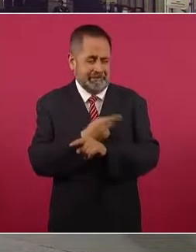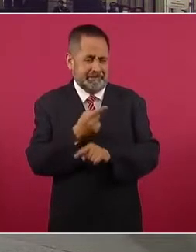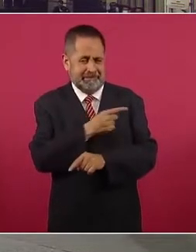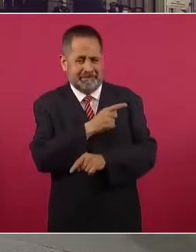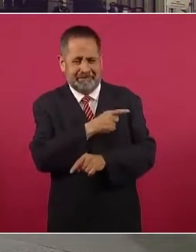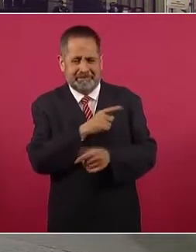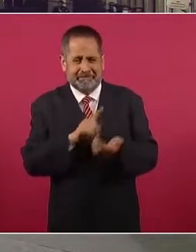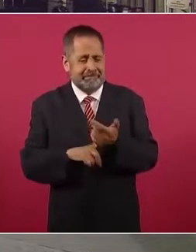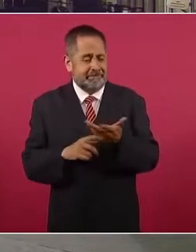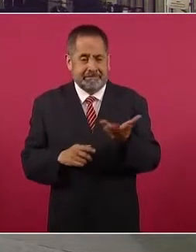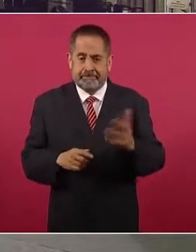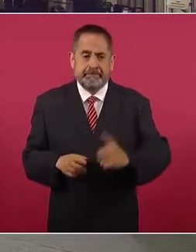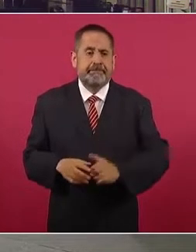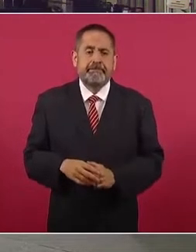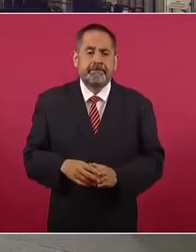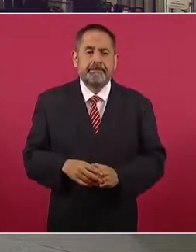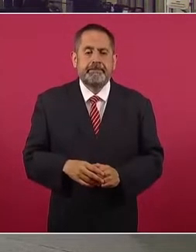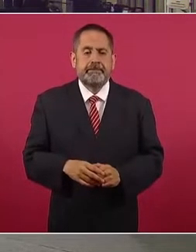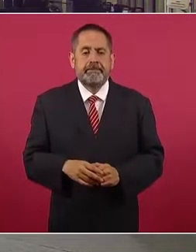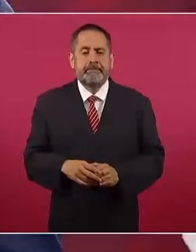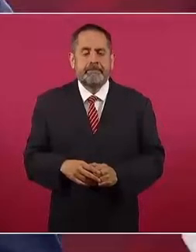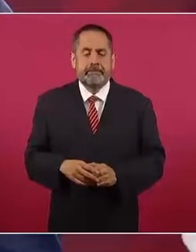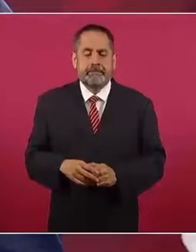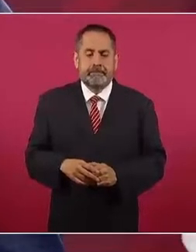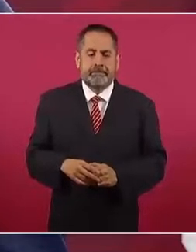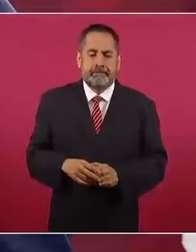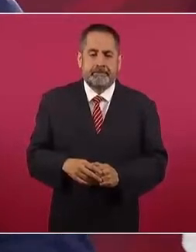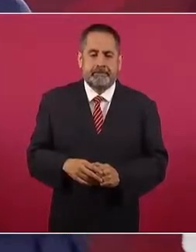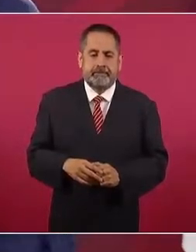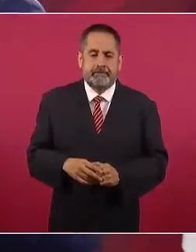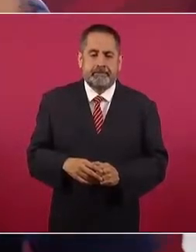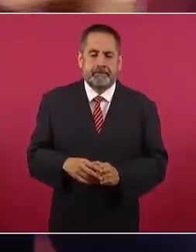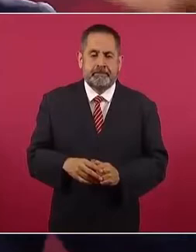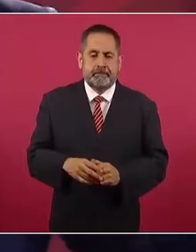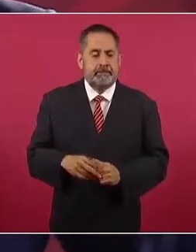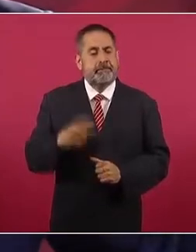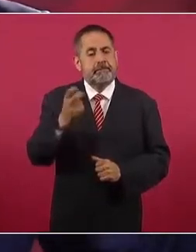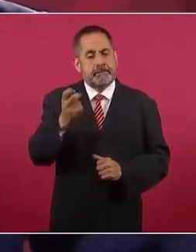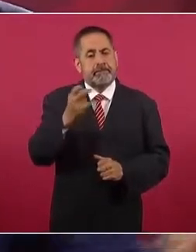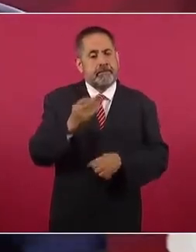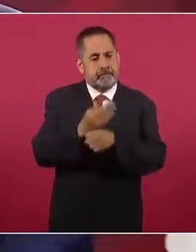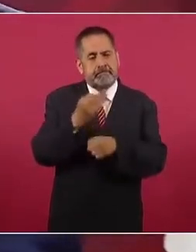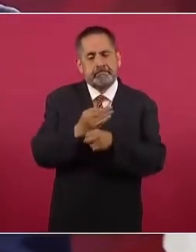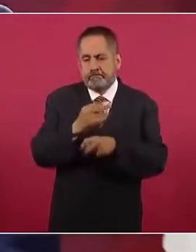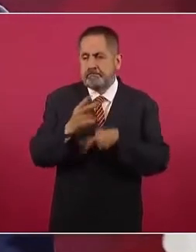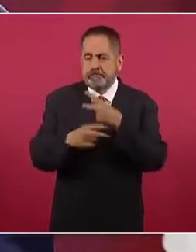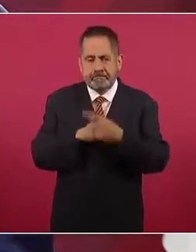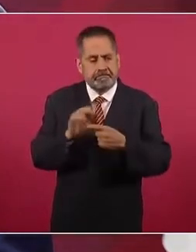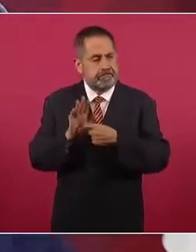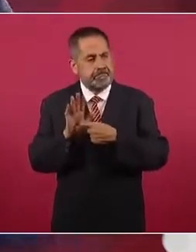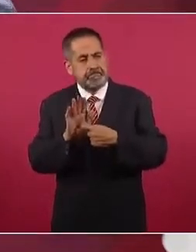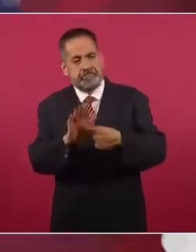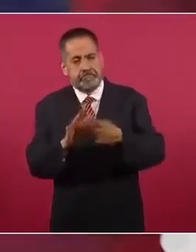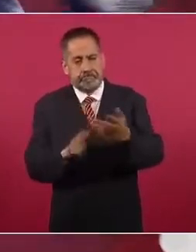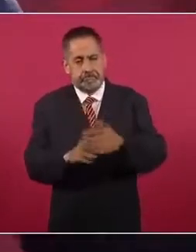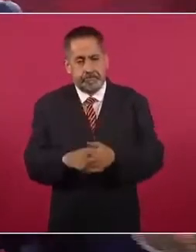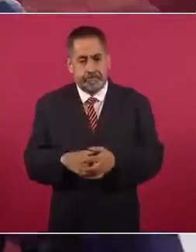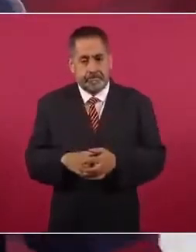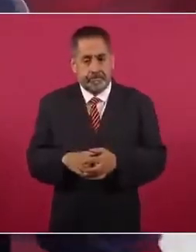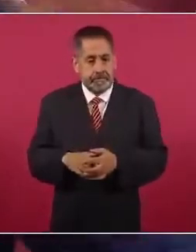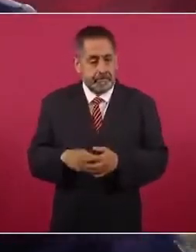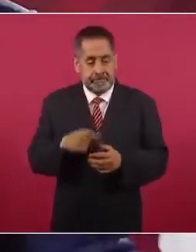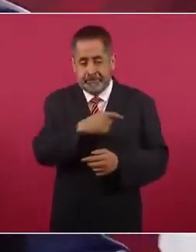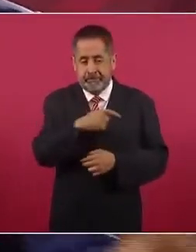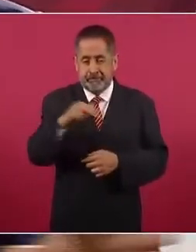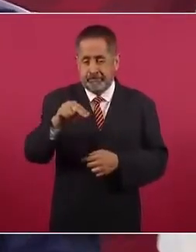transcurrir y eso es lo que estamos ahora enfrentando. En ese periodo de mayor